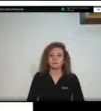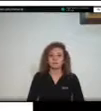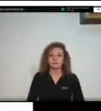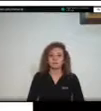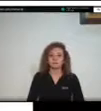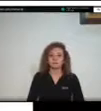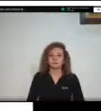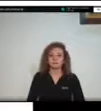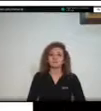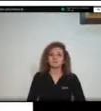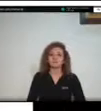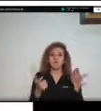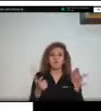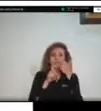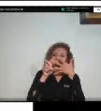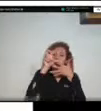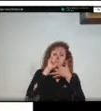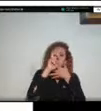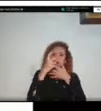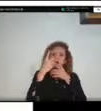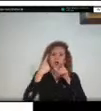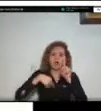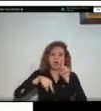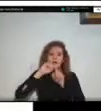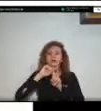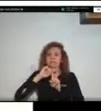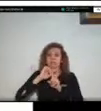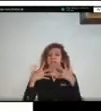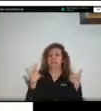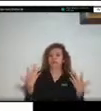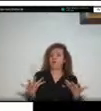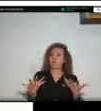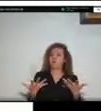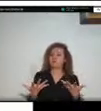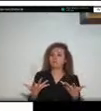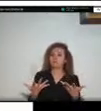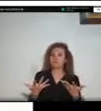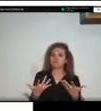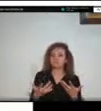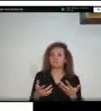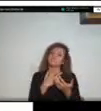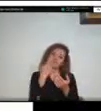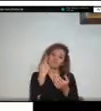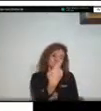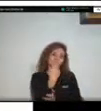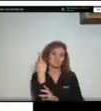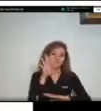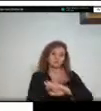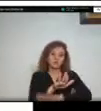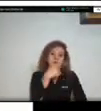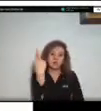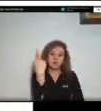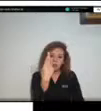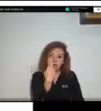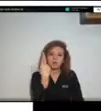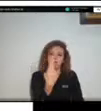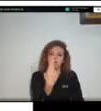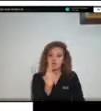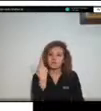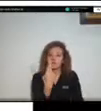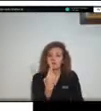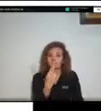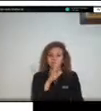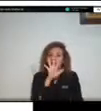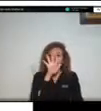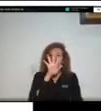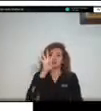los niveles de amenaza por proporción de ocurrencia es decir que el 59.9% de puntos con amenaza por inundación dieron un factor